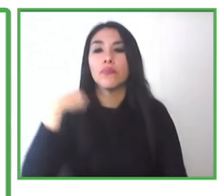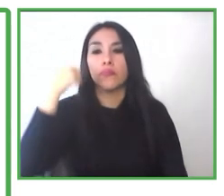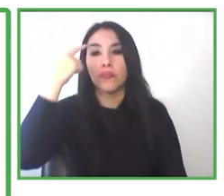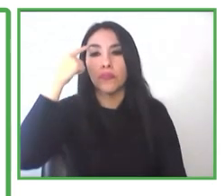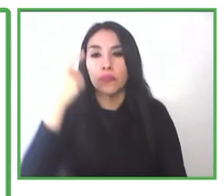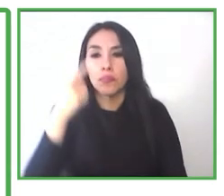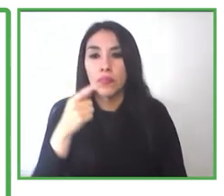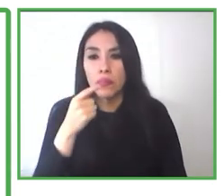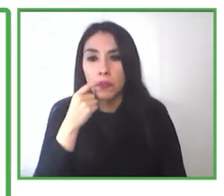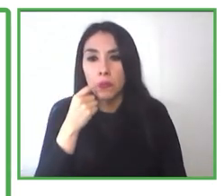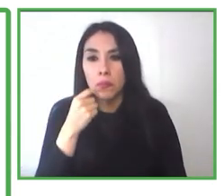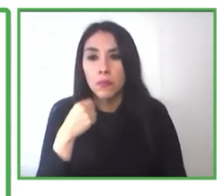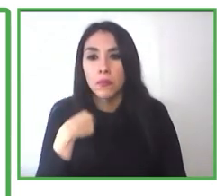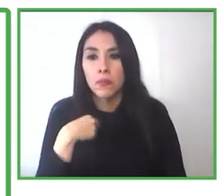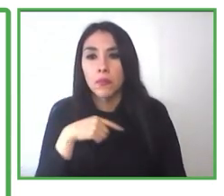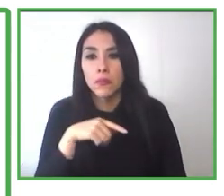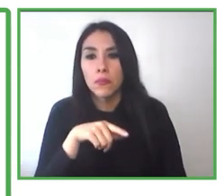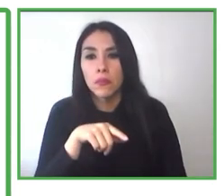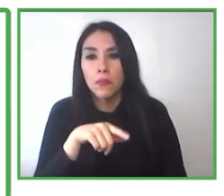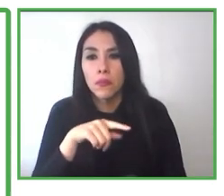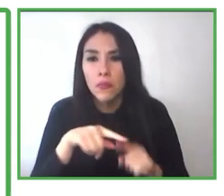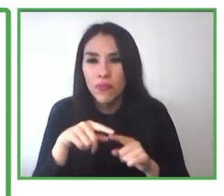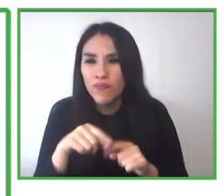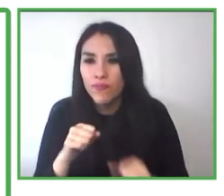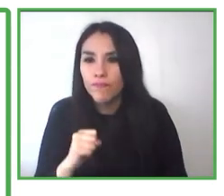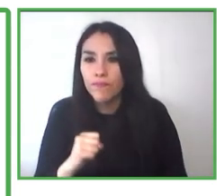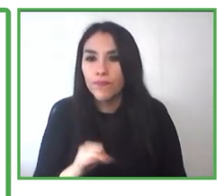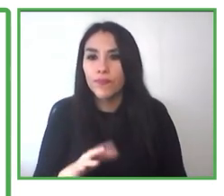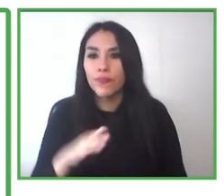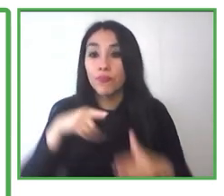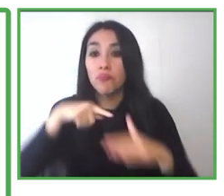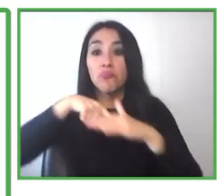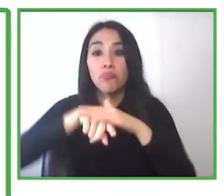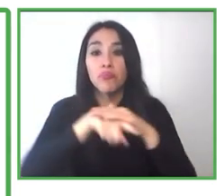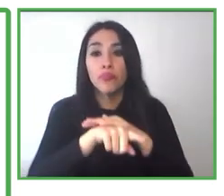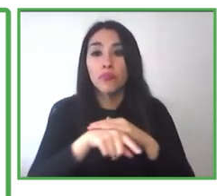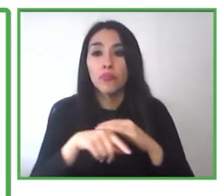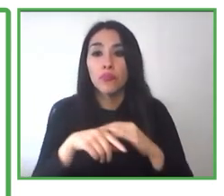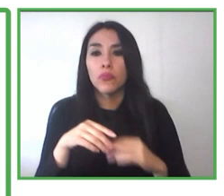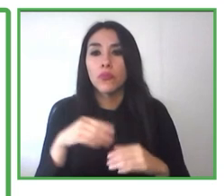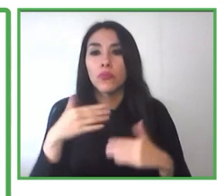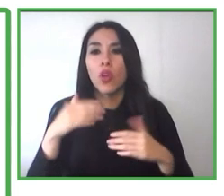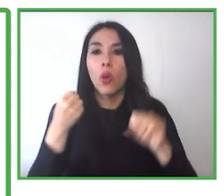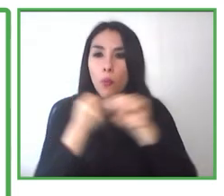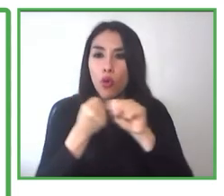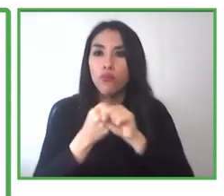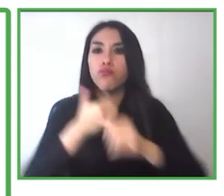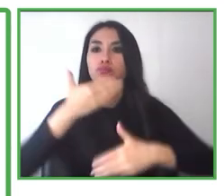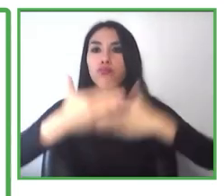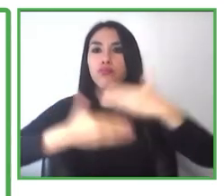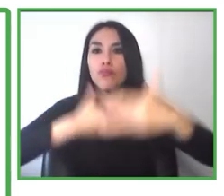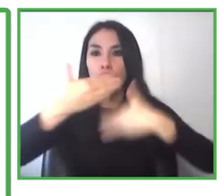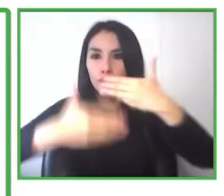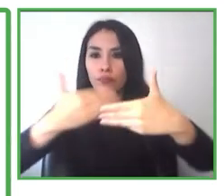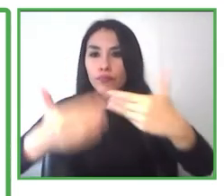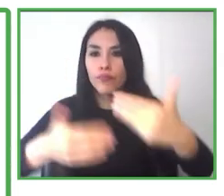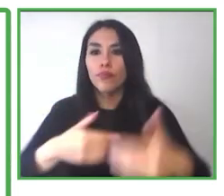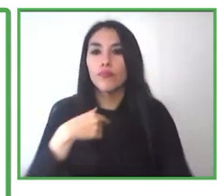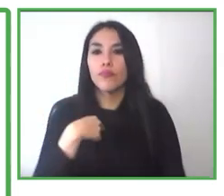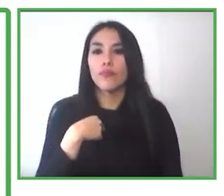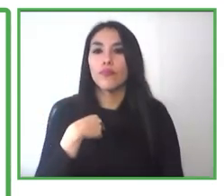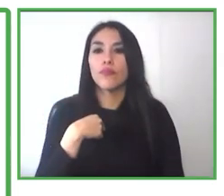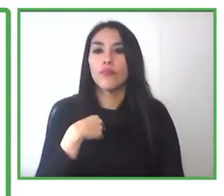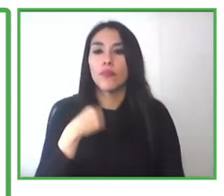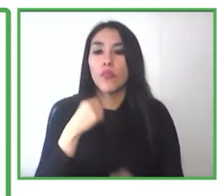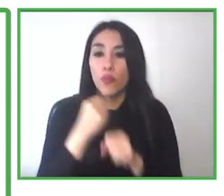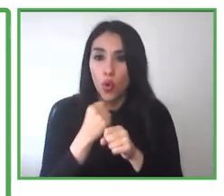de la contratación de estas personas, apoyarlas también en el seguimiento. En el seguimiento desde las charlas